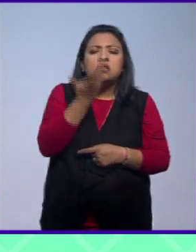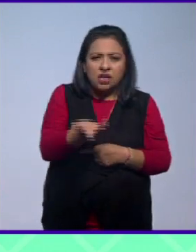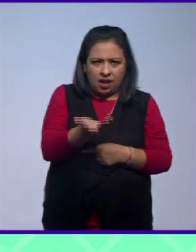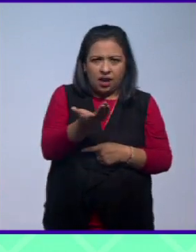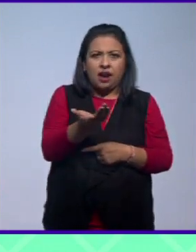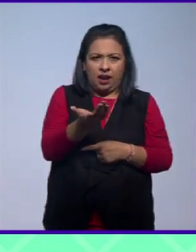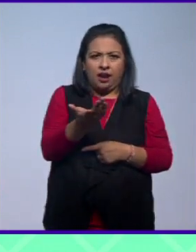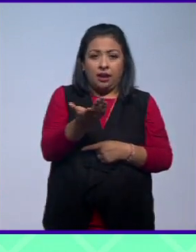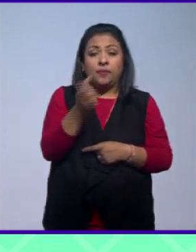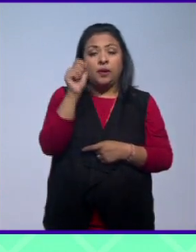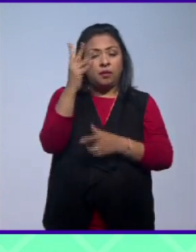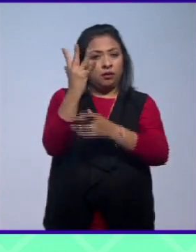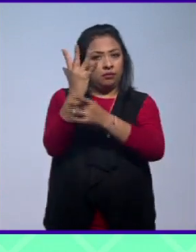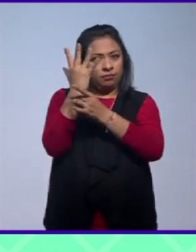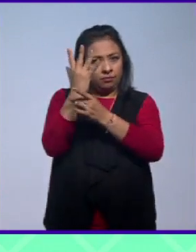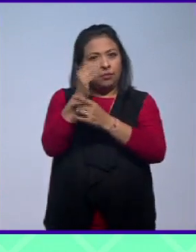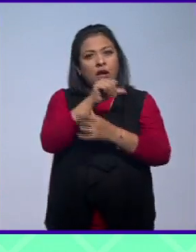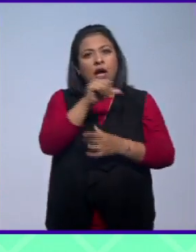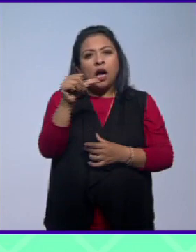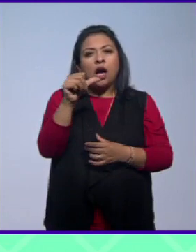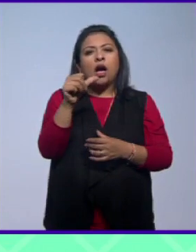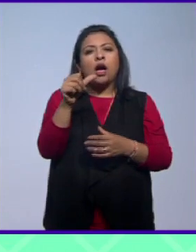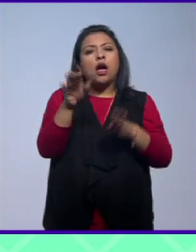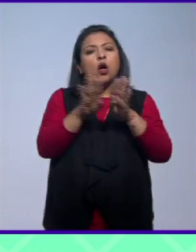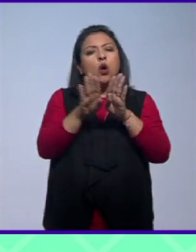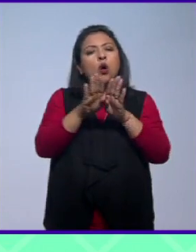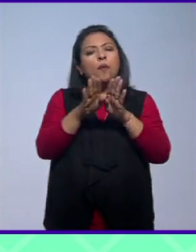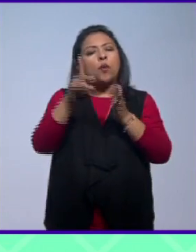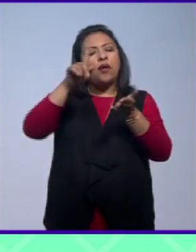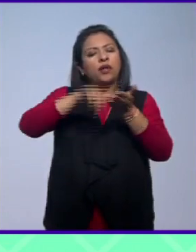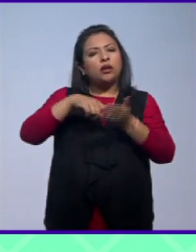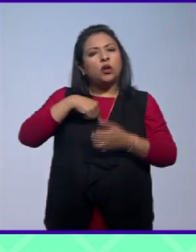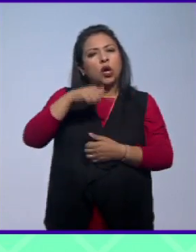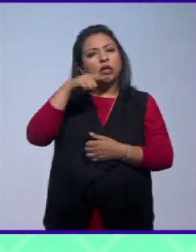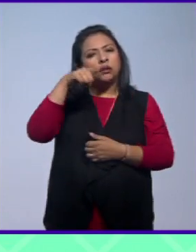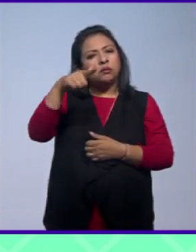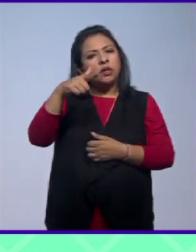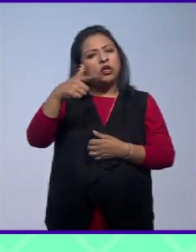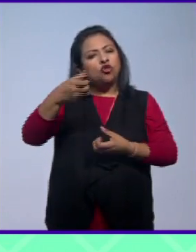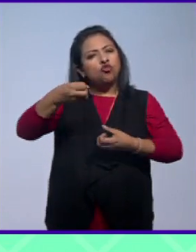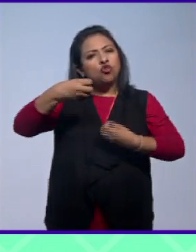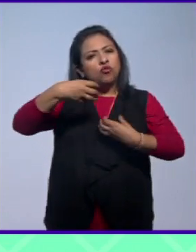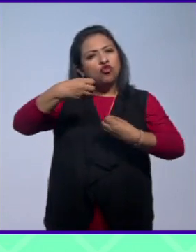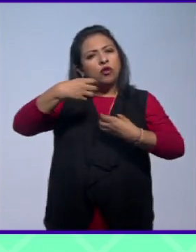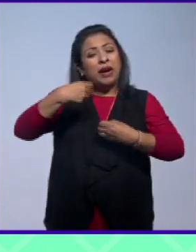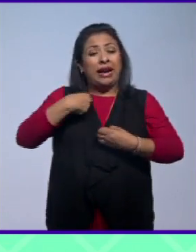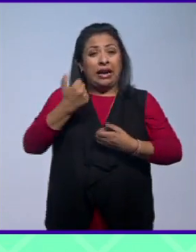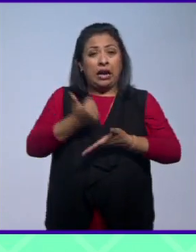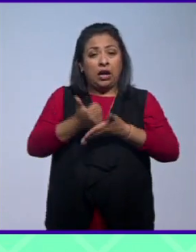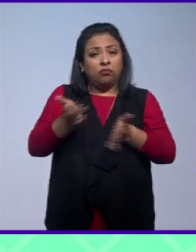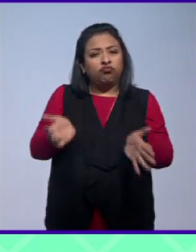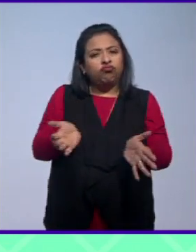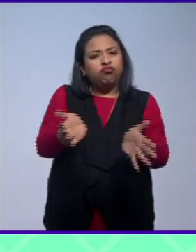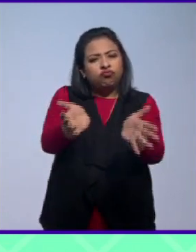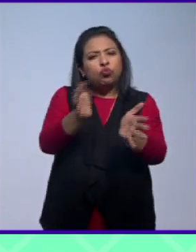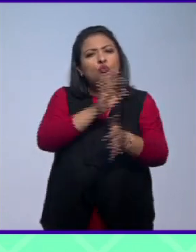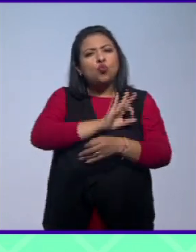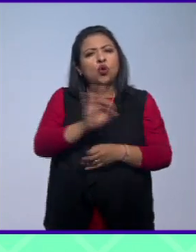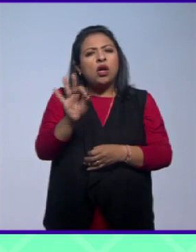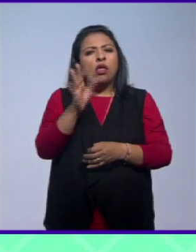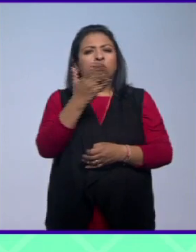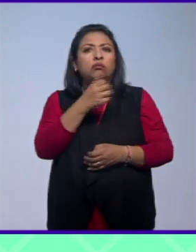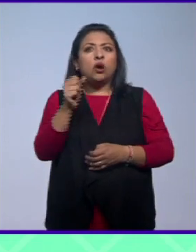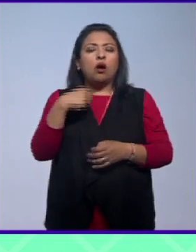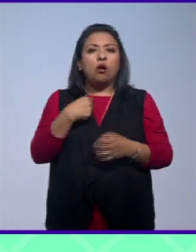cito, cultivar el espíritu de tal manera que se promueva la capacidad de